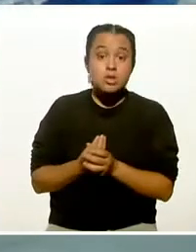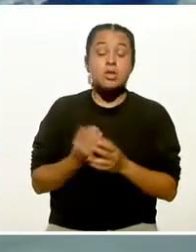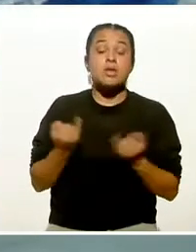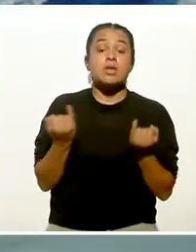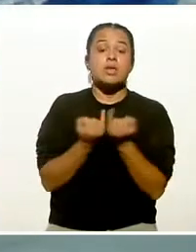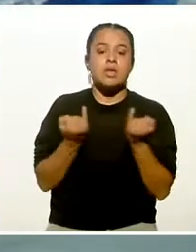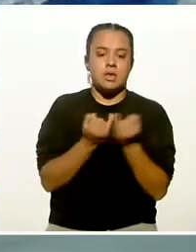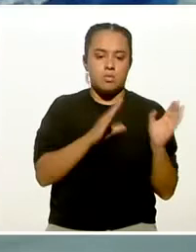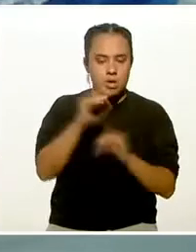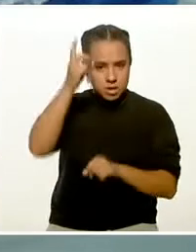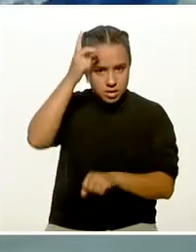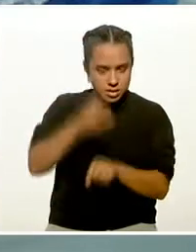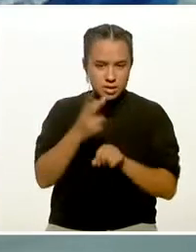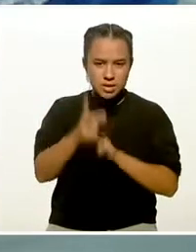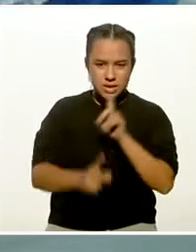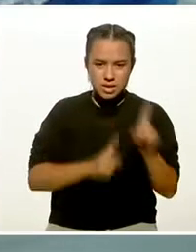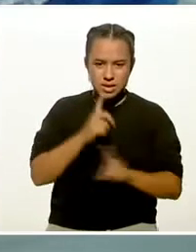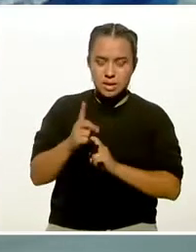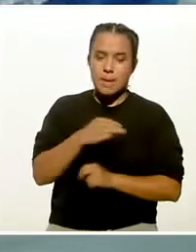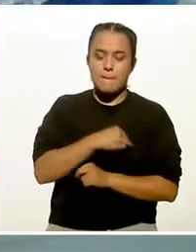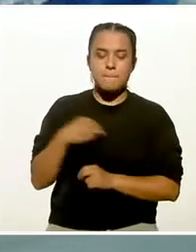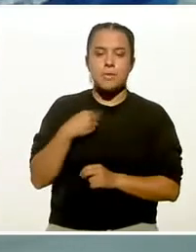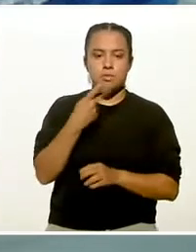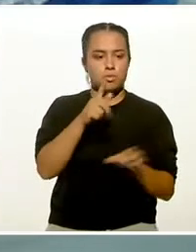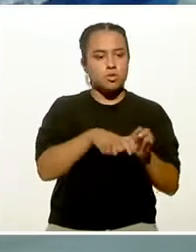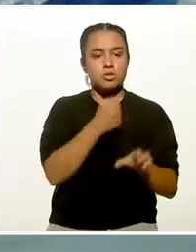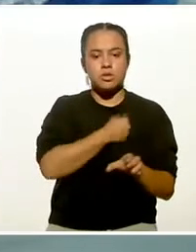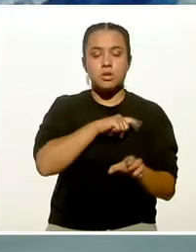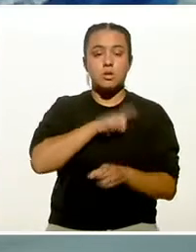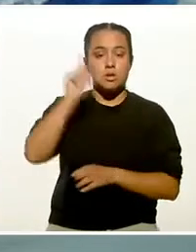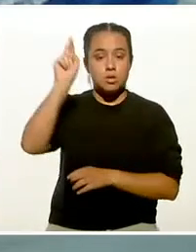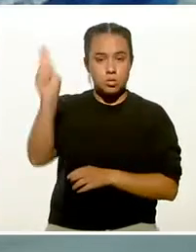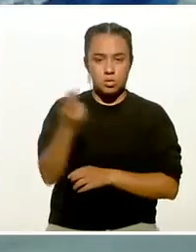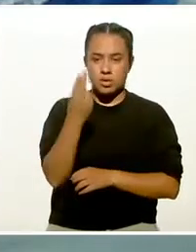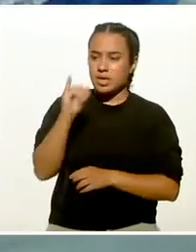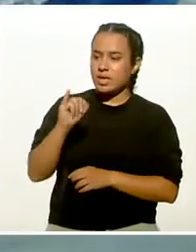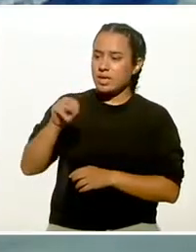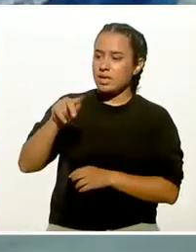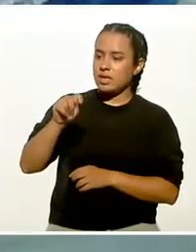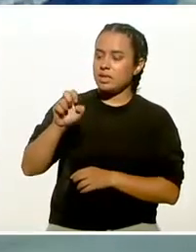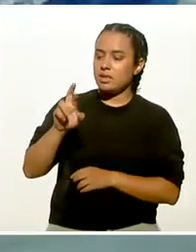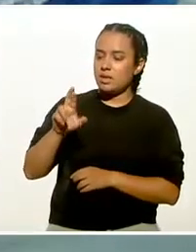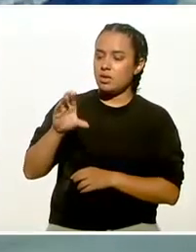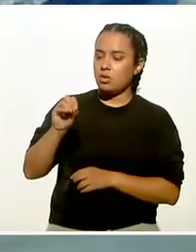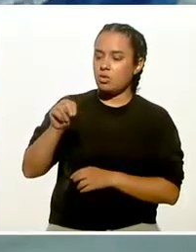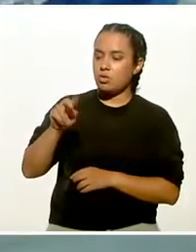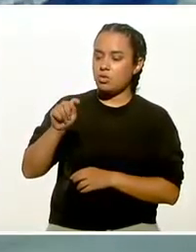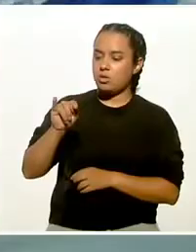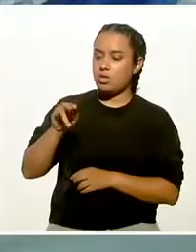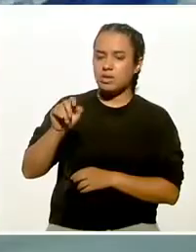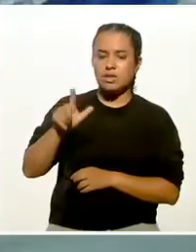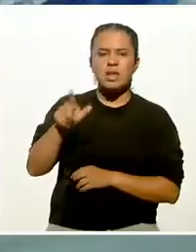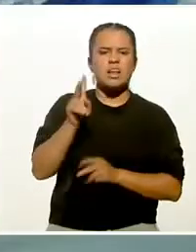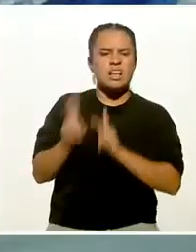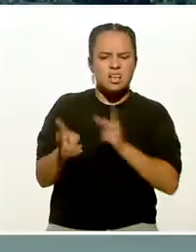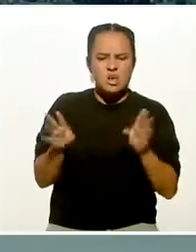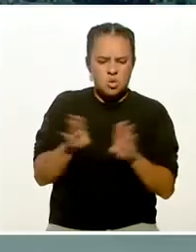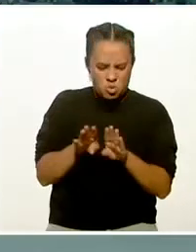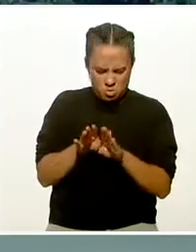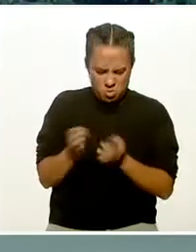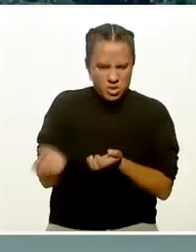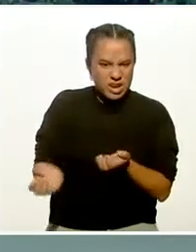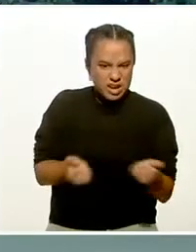director de actividades deportivas y miembro del Comité de Salud de la Universidad Intercontinental. Y nos vas a platicar sobre ejercicios para